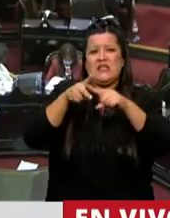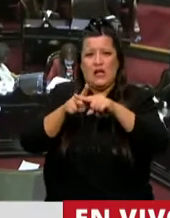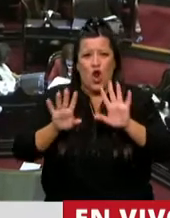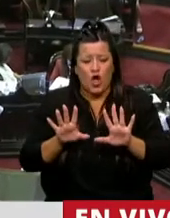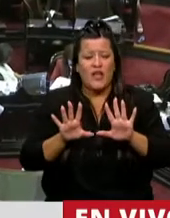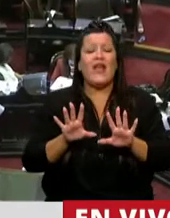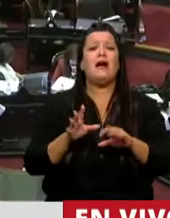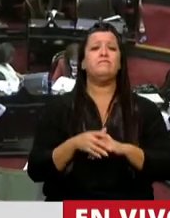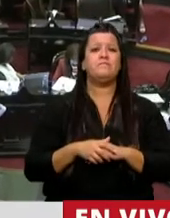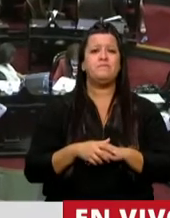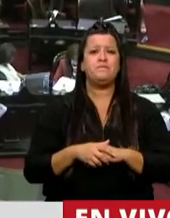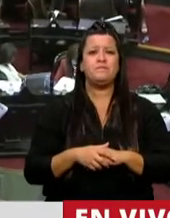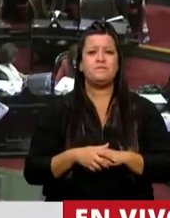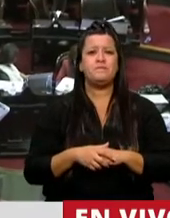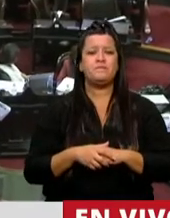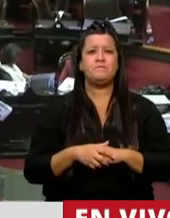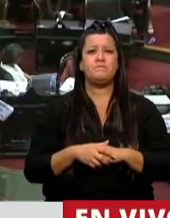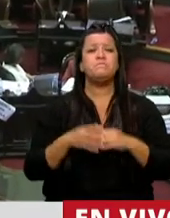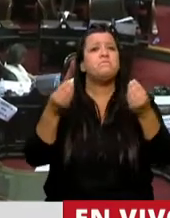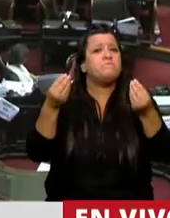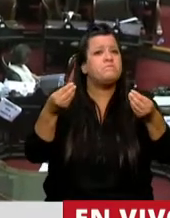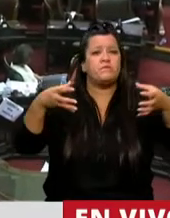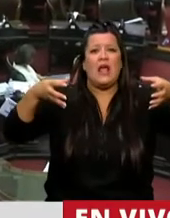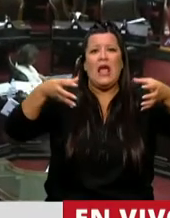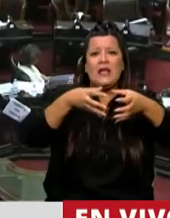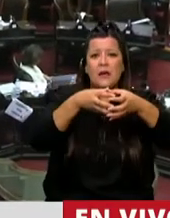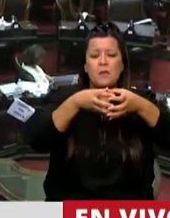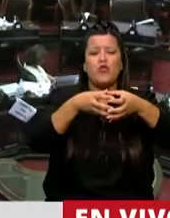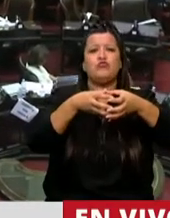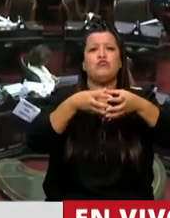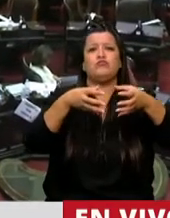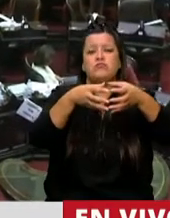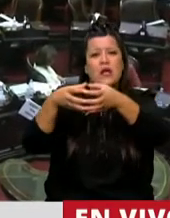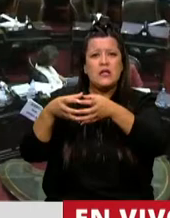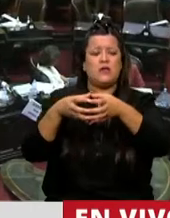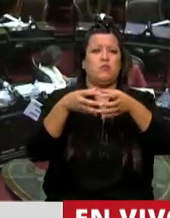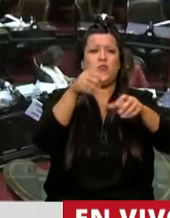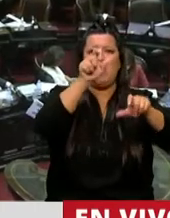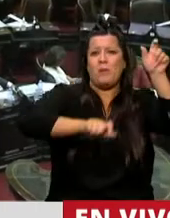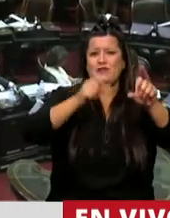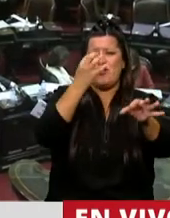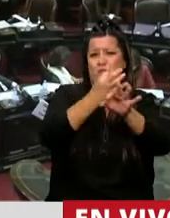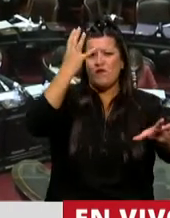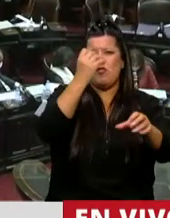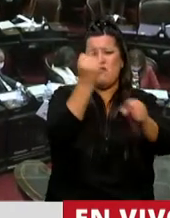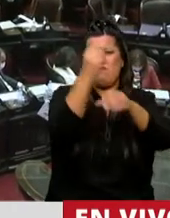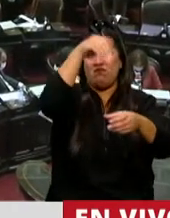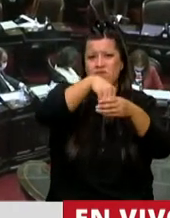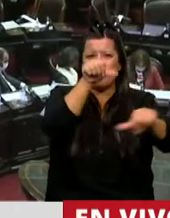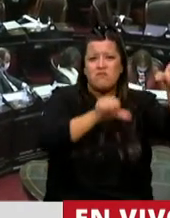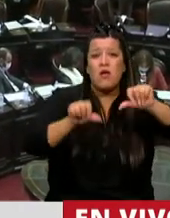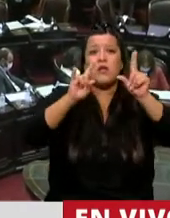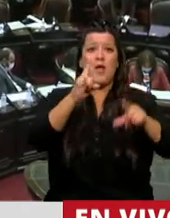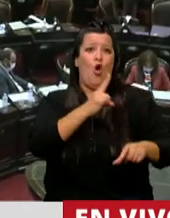en los equipos de la comunidad científica, en el esfuerzo mancomunado entre las